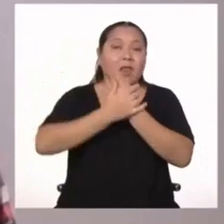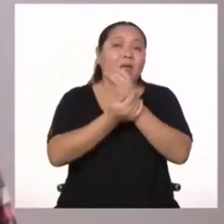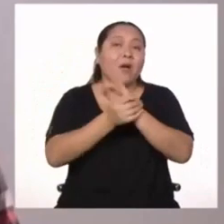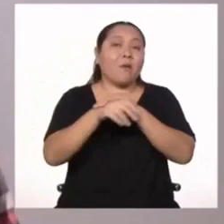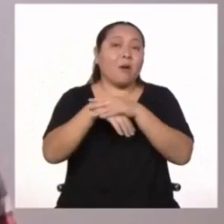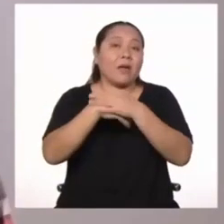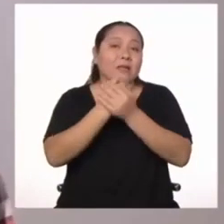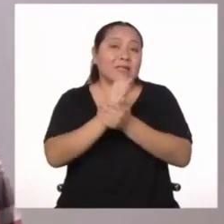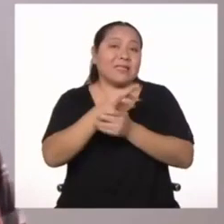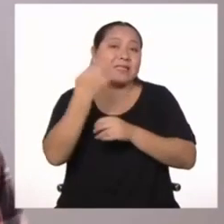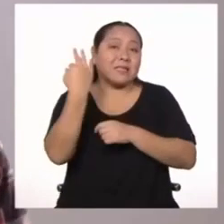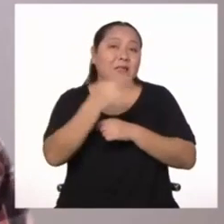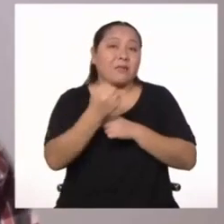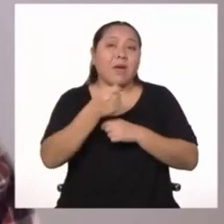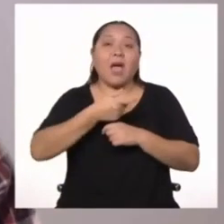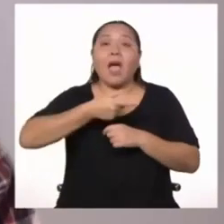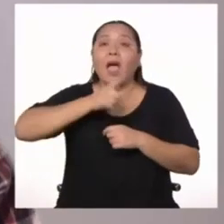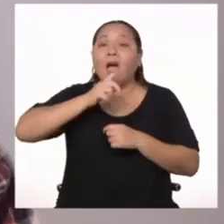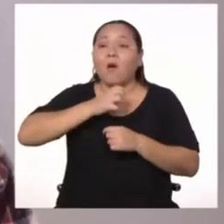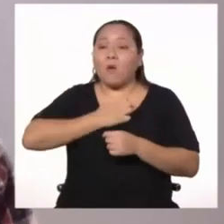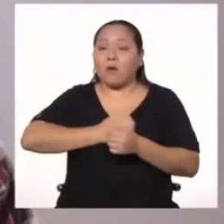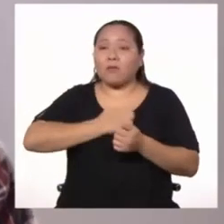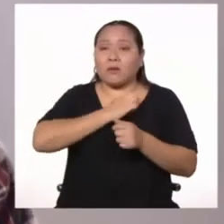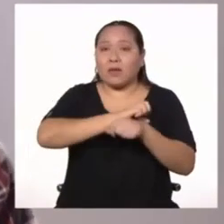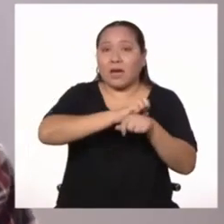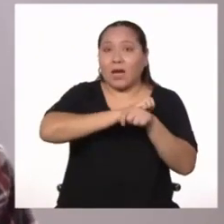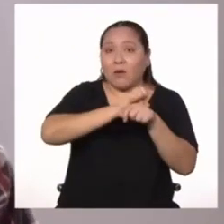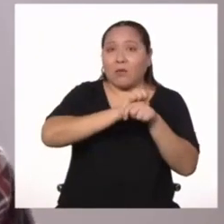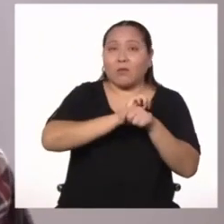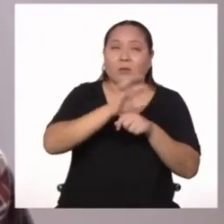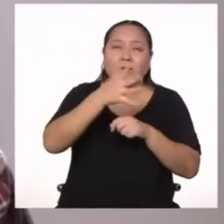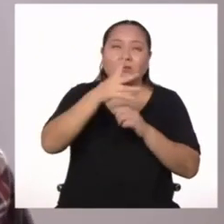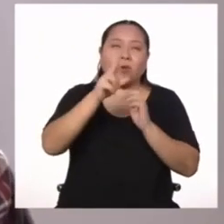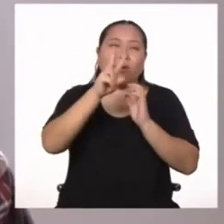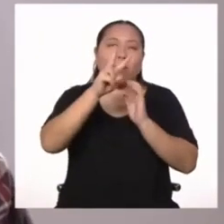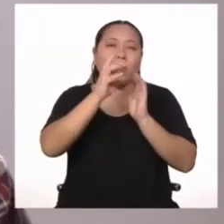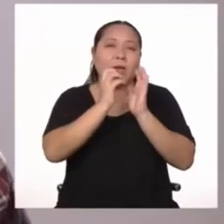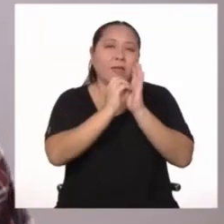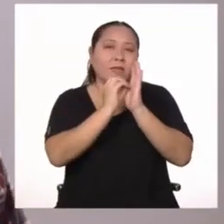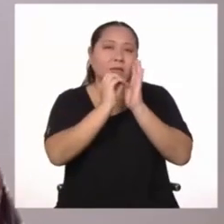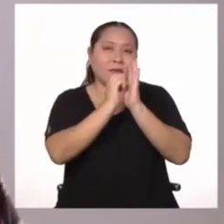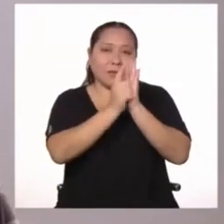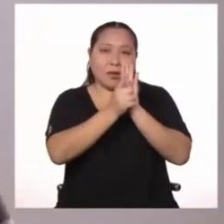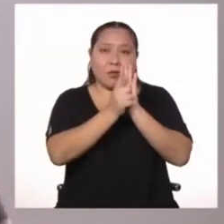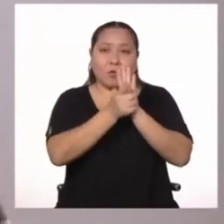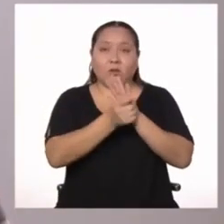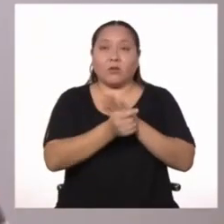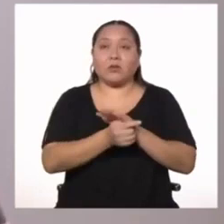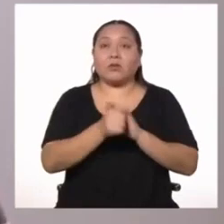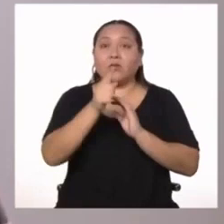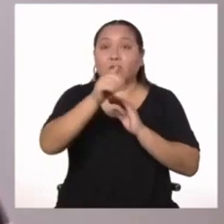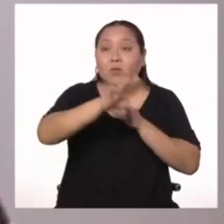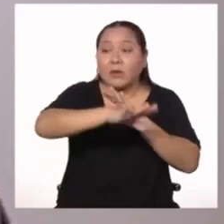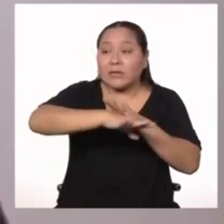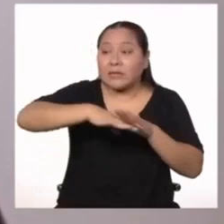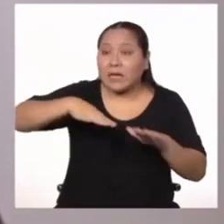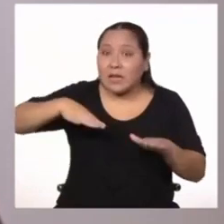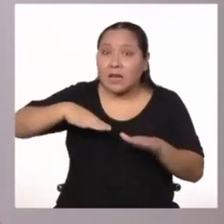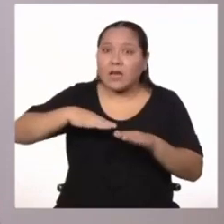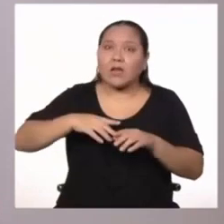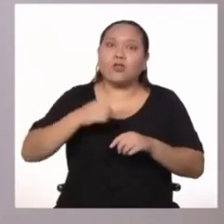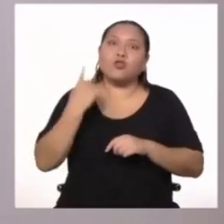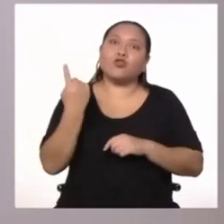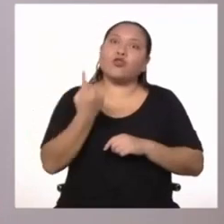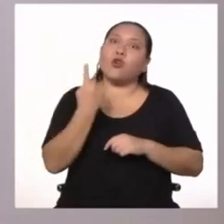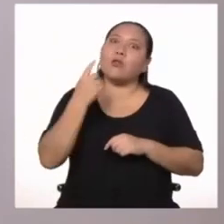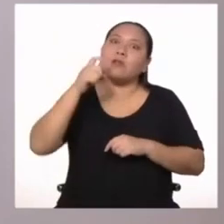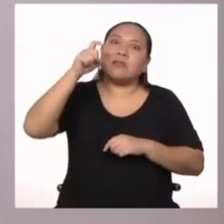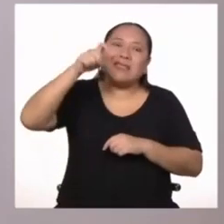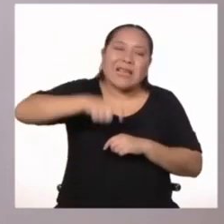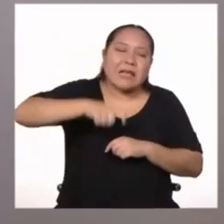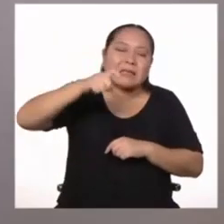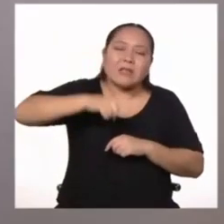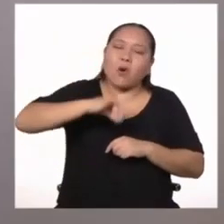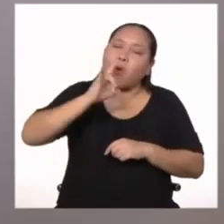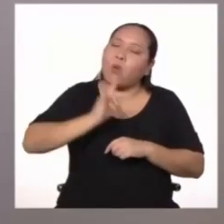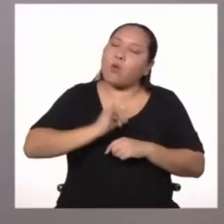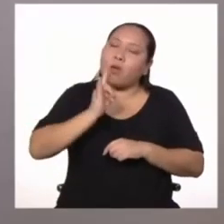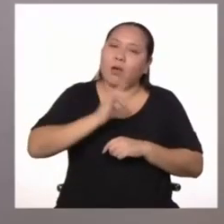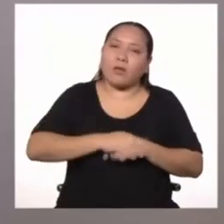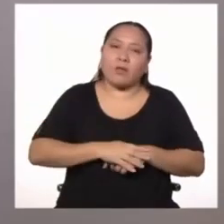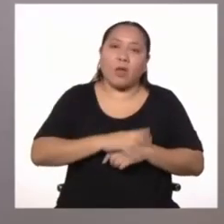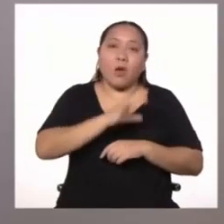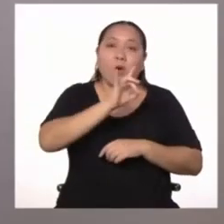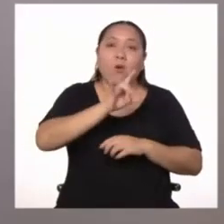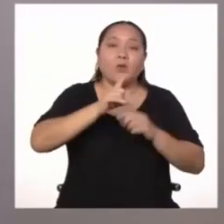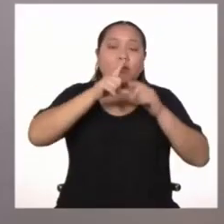frecuentemente las manos con agua y con jabón por al menos 20 segundos. Y si van a salir a la calle, que sea solo cuando sea necesario.